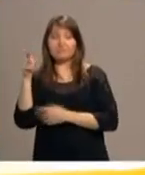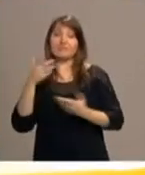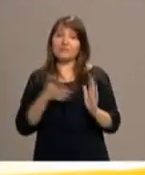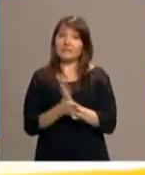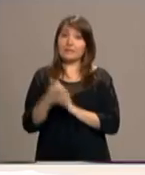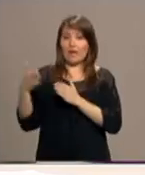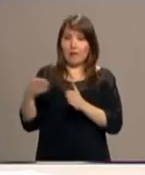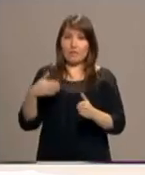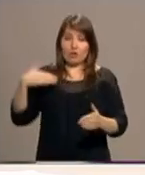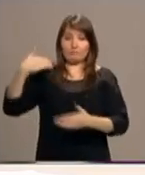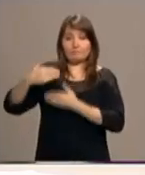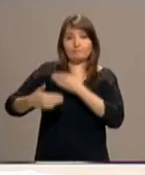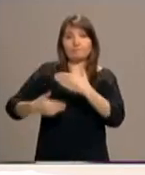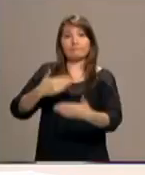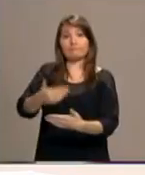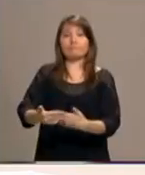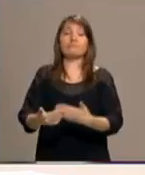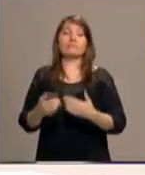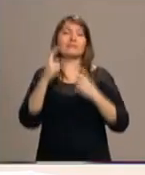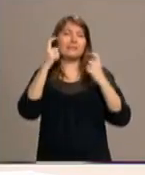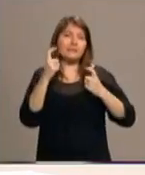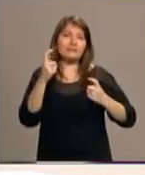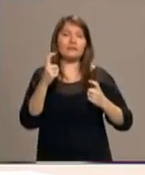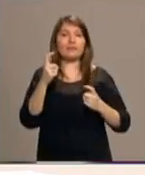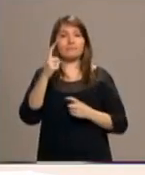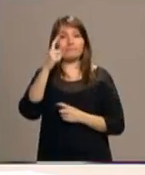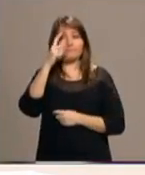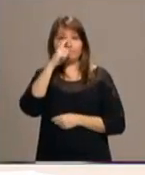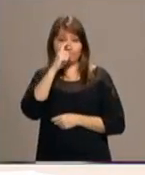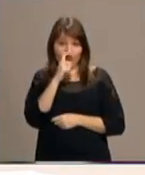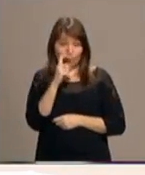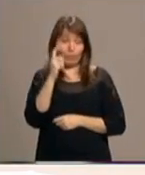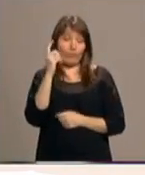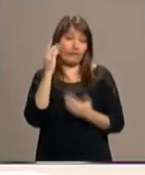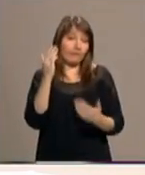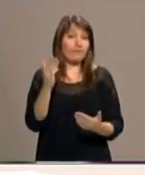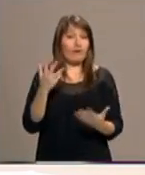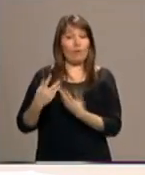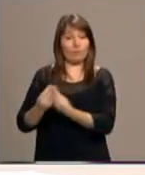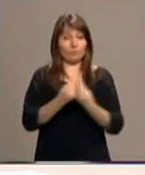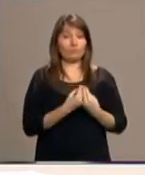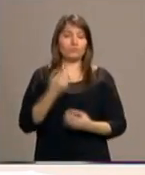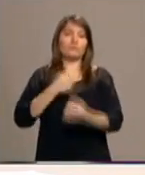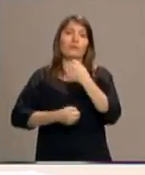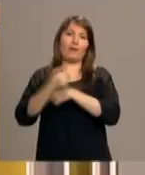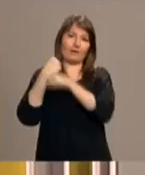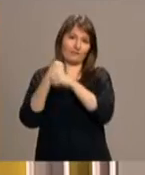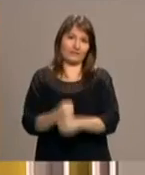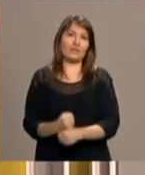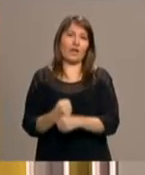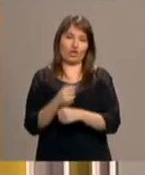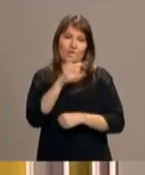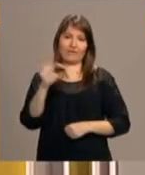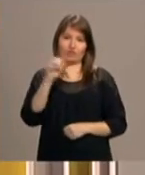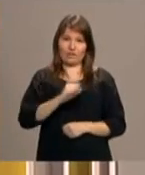y este camino más específico de intentar conmemorar conjuntamente el aniversario de la reforma. Bueno, Francisco está dando